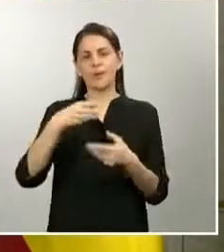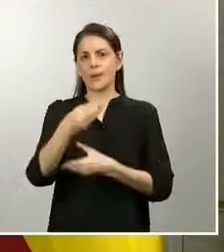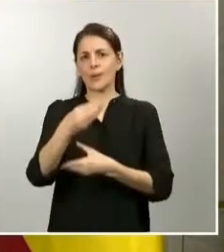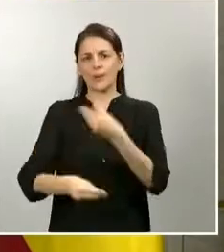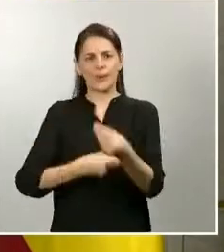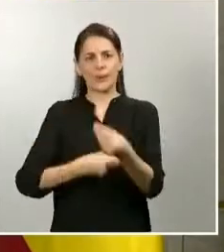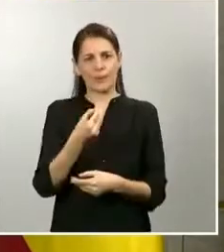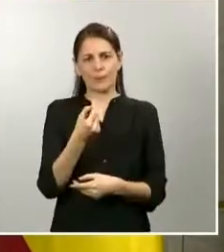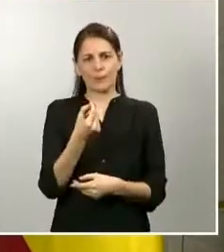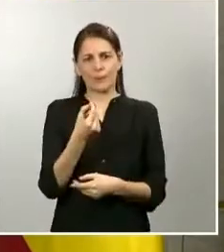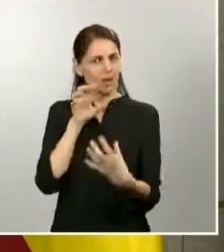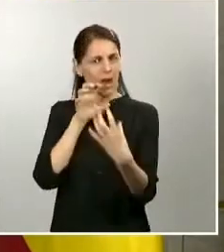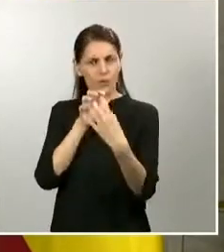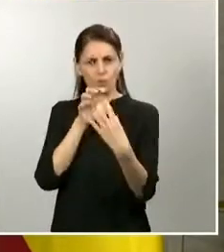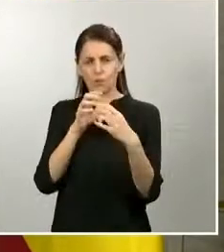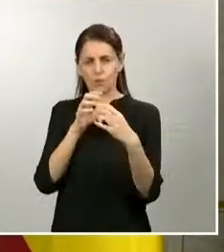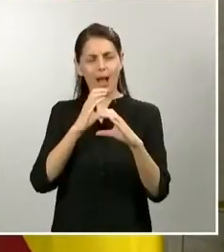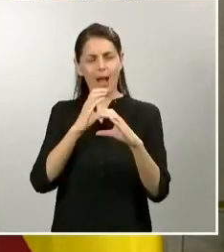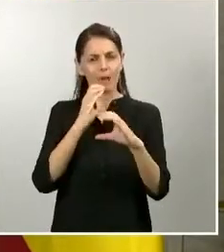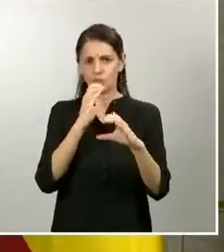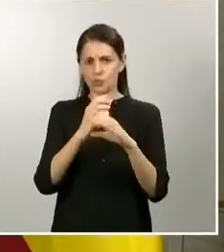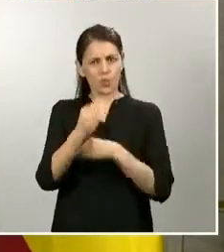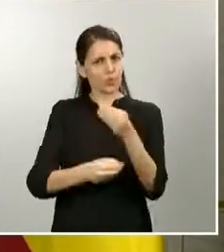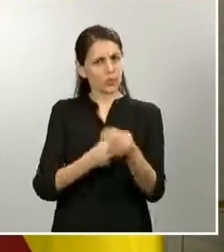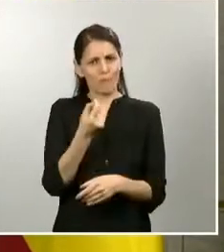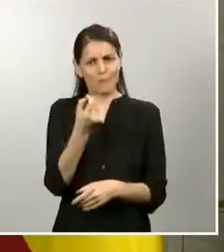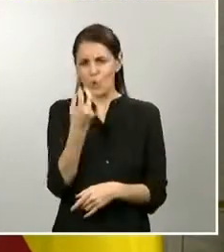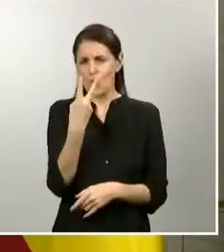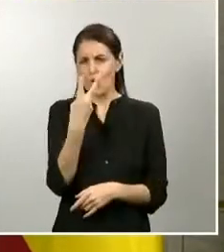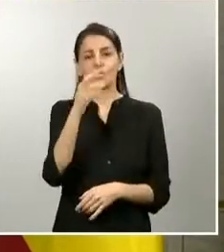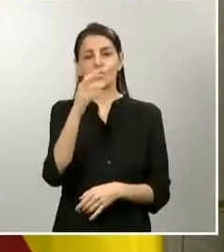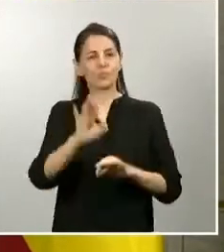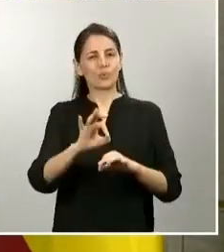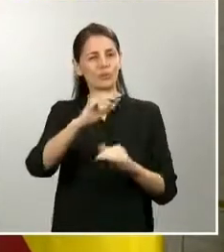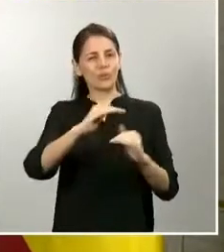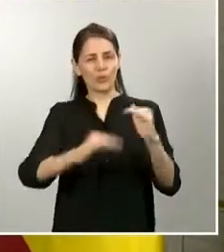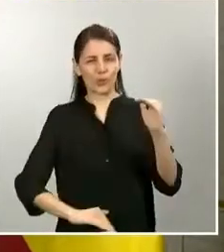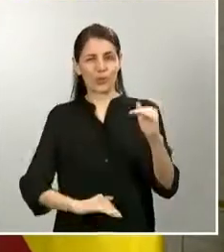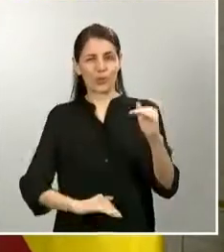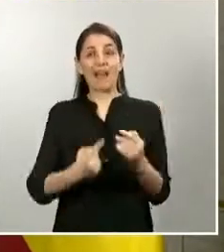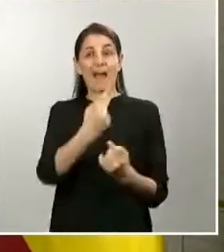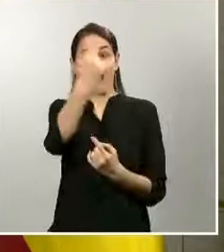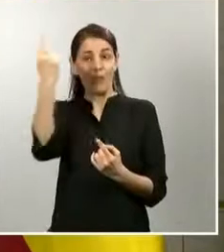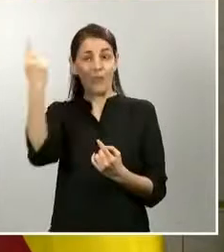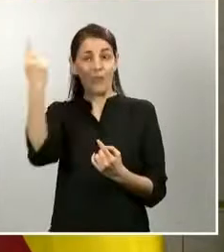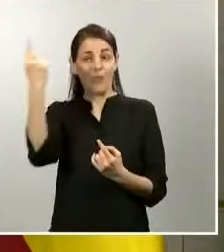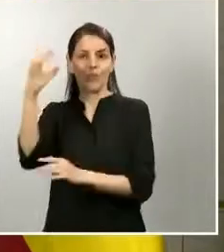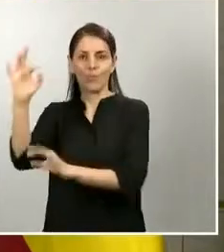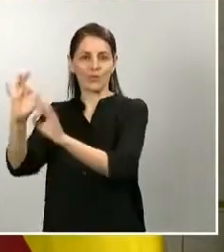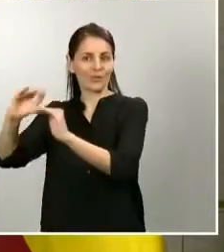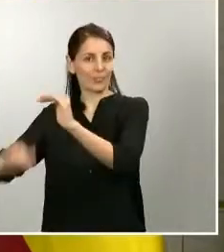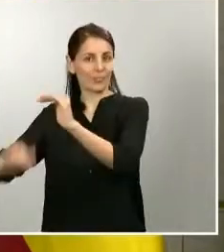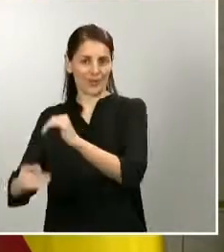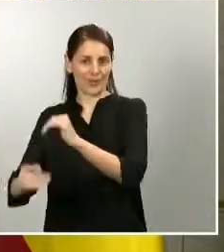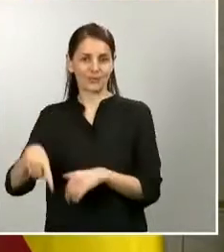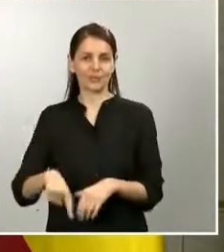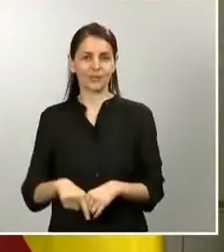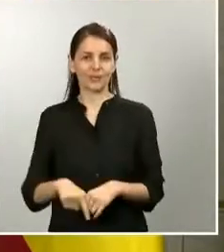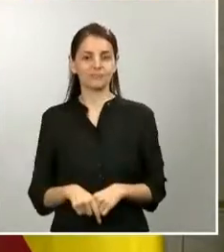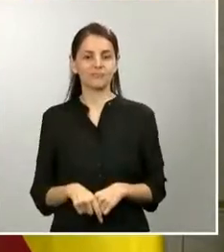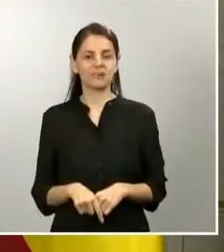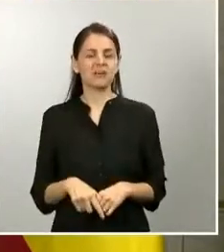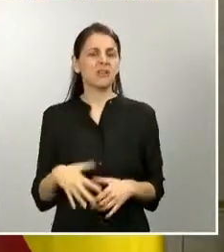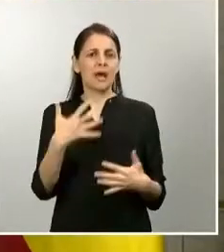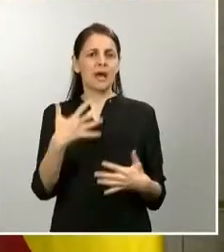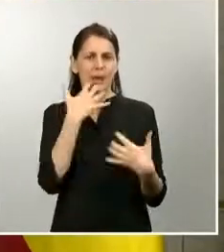por debajo del 2% y en torno al 1% en muchas relaciones. Y también, por dar algunos ejemplos que ilustren esta